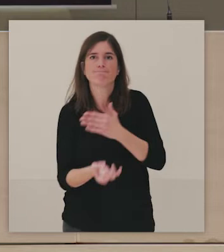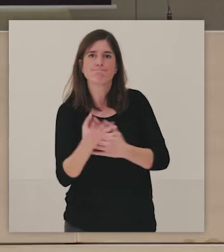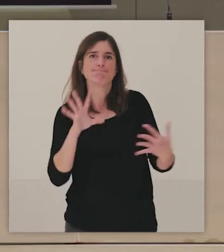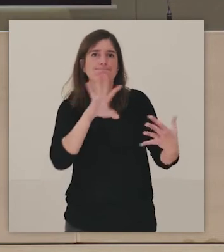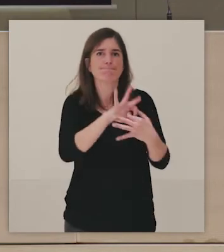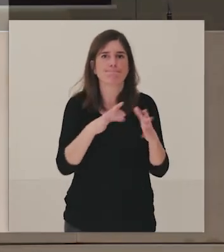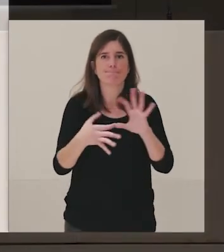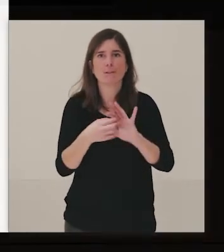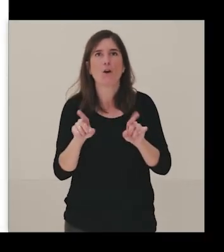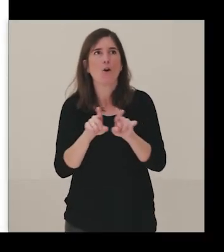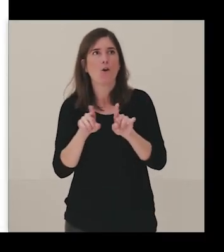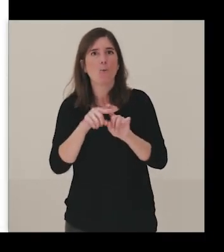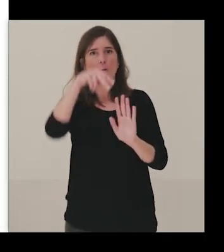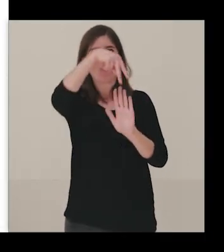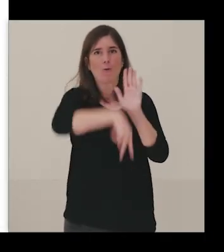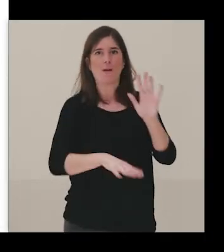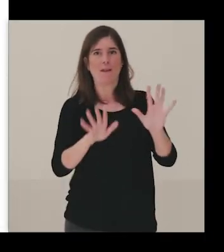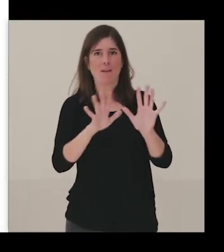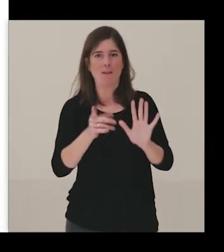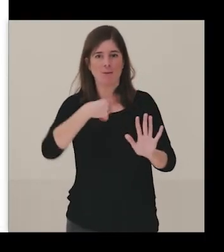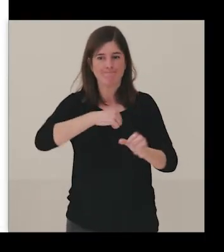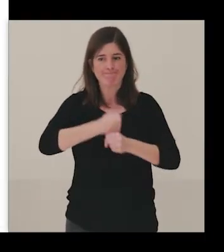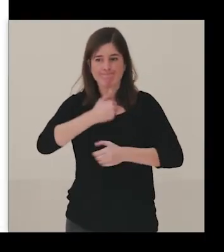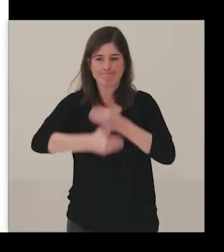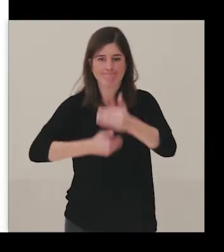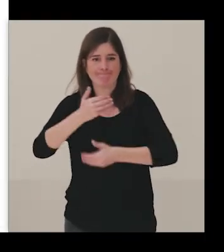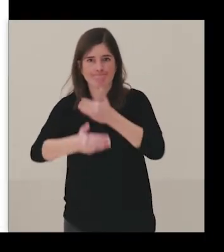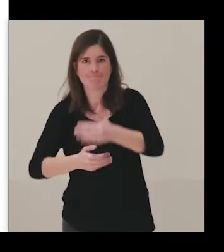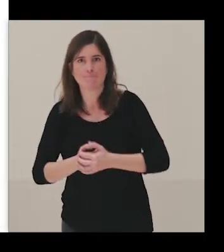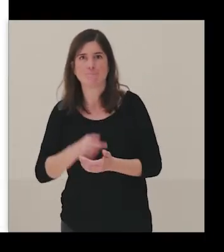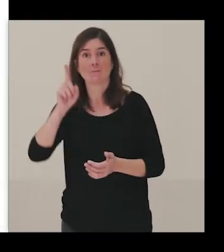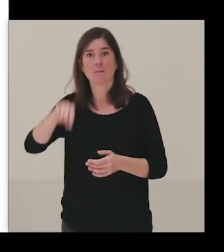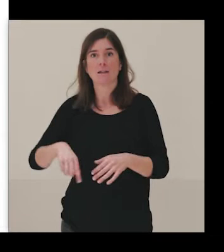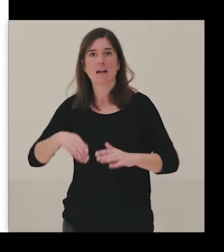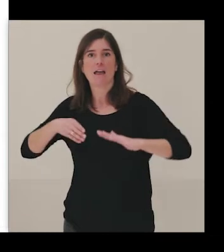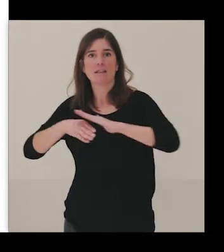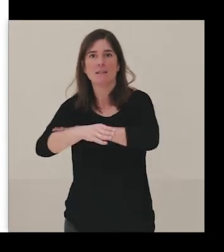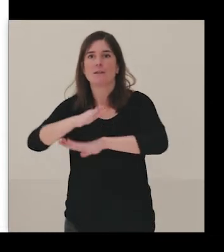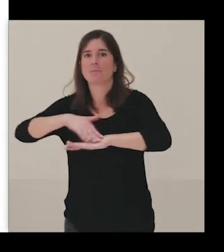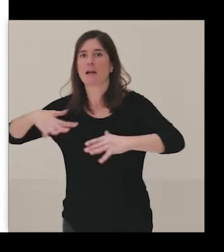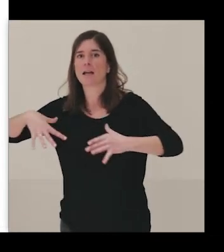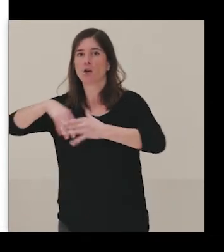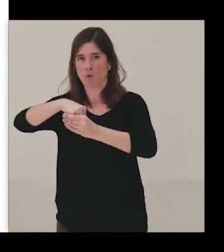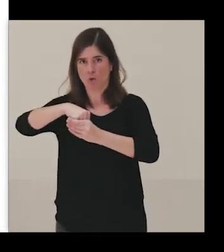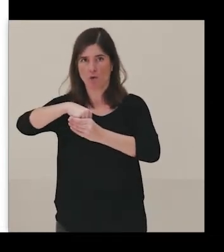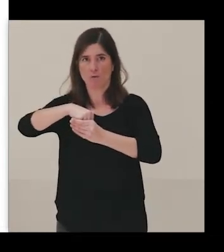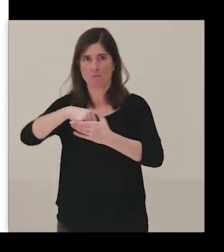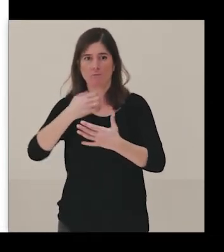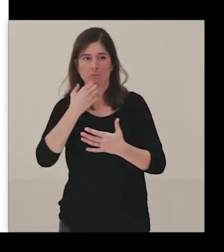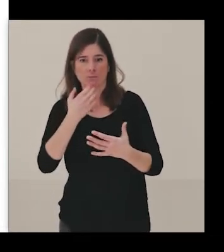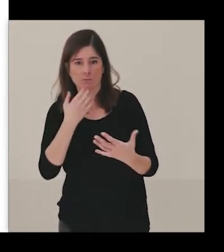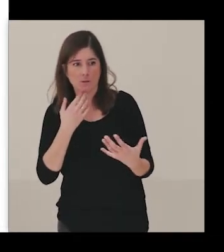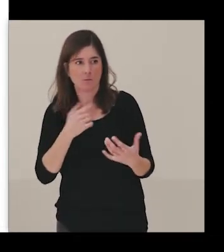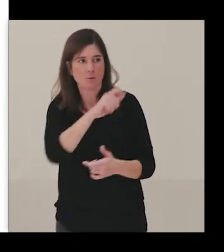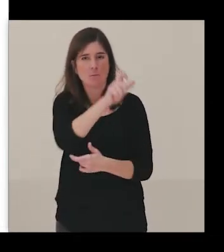vamos sumando cosas. Trabajar de la accesibilidad a la inclusión, la idea de ir incorporando nuevos